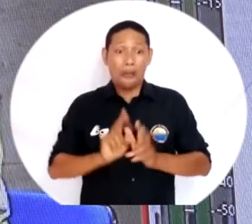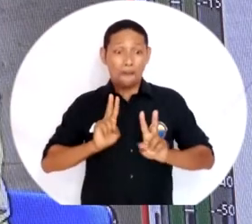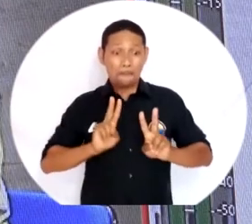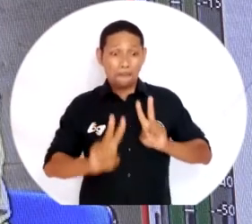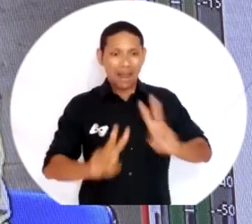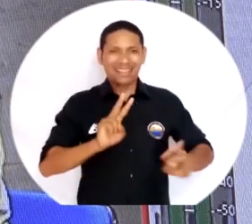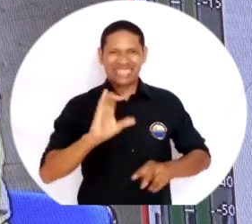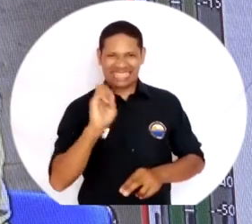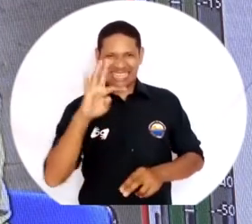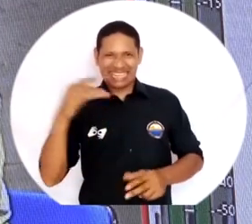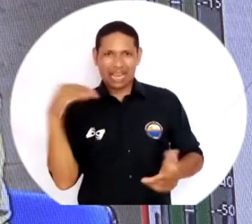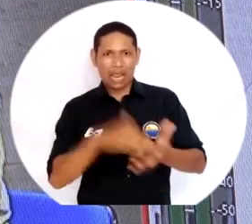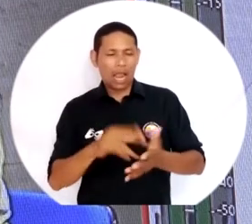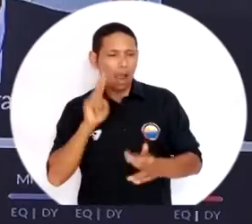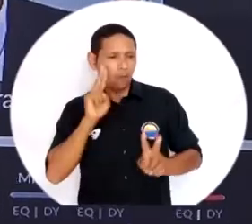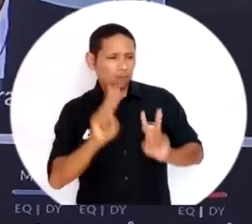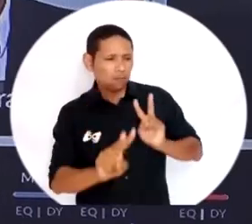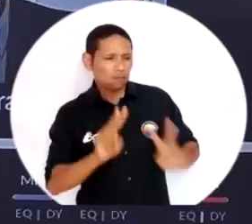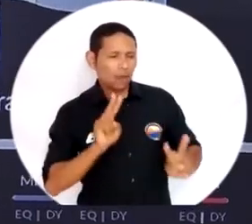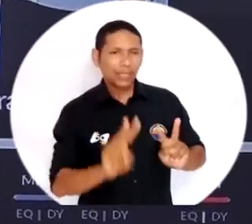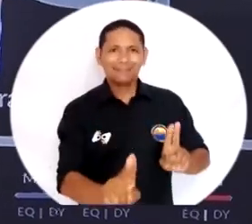visita de pares del CNA.